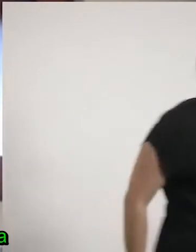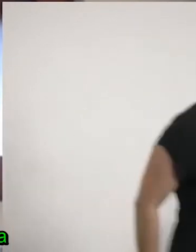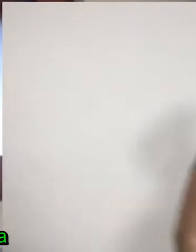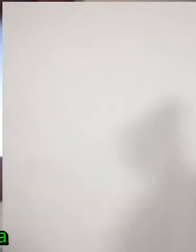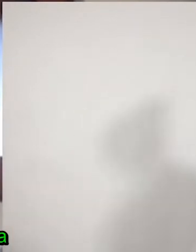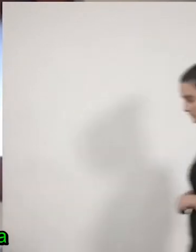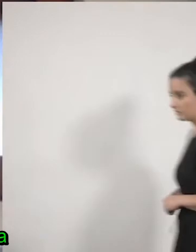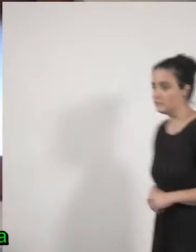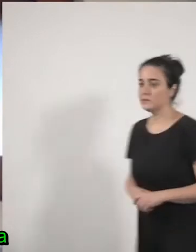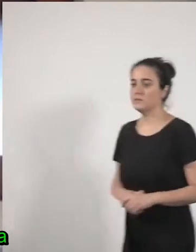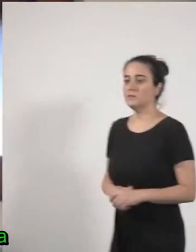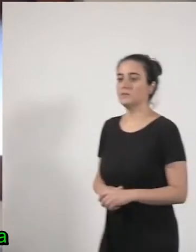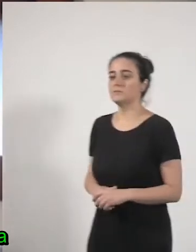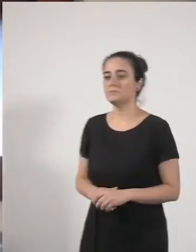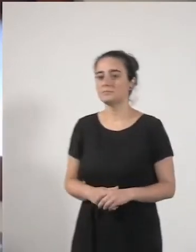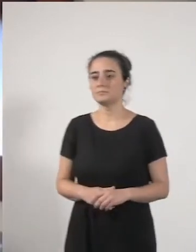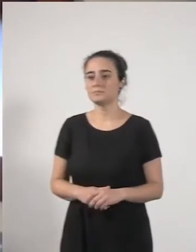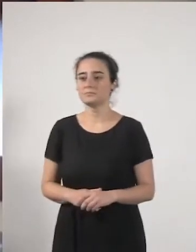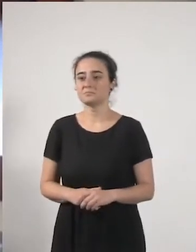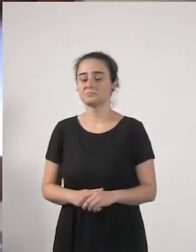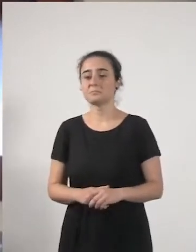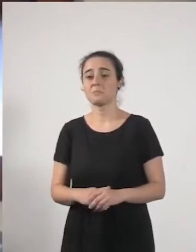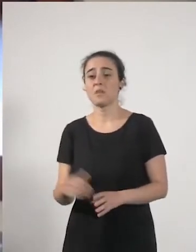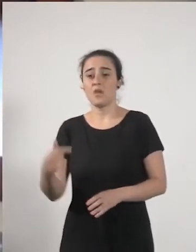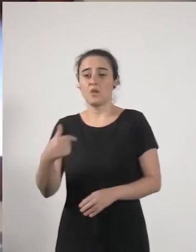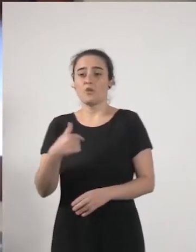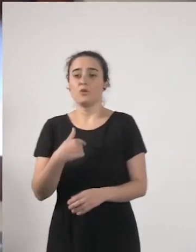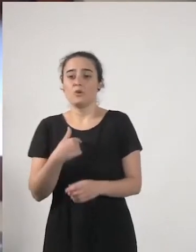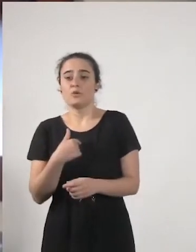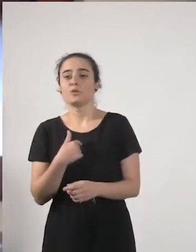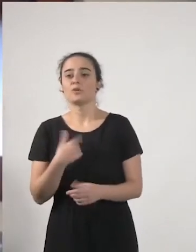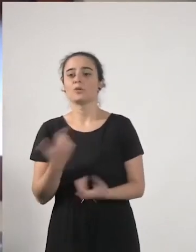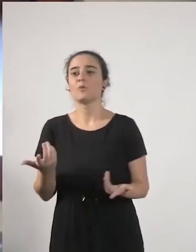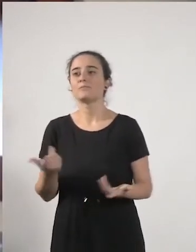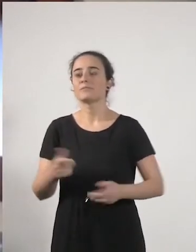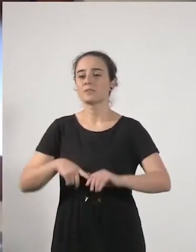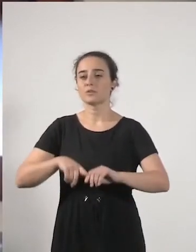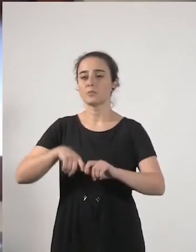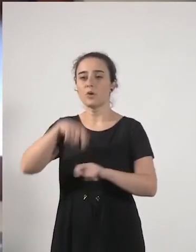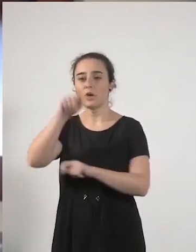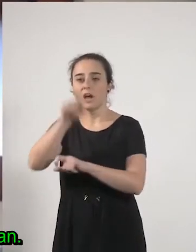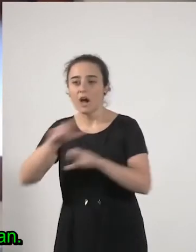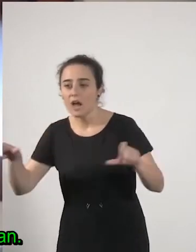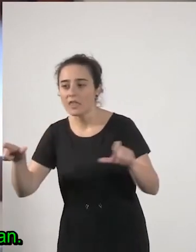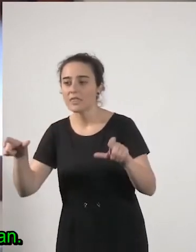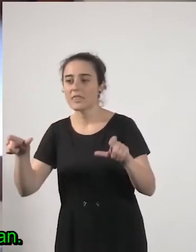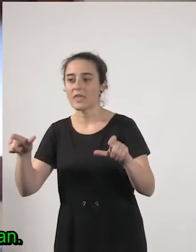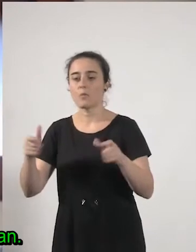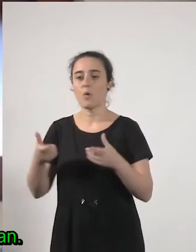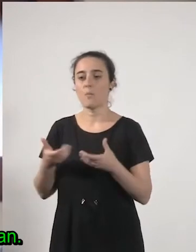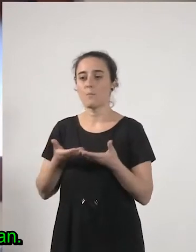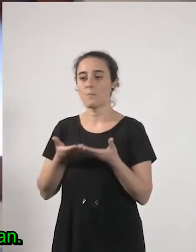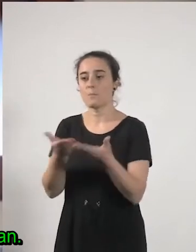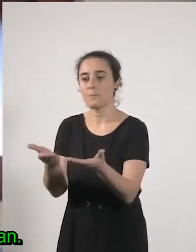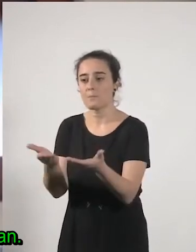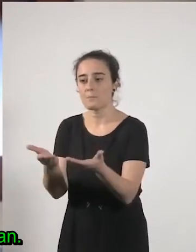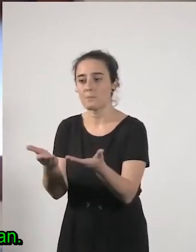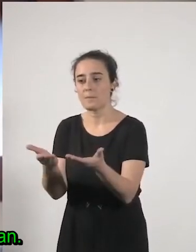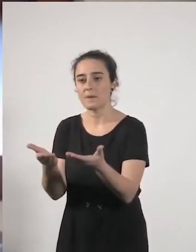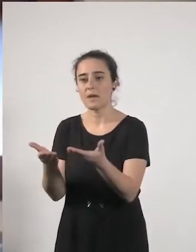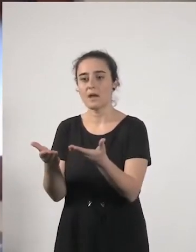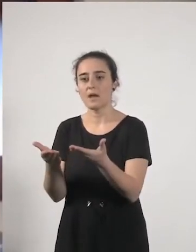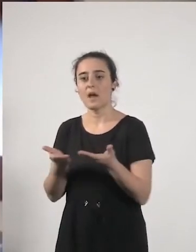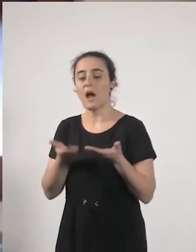a mí tampoco me consuela que haya habido mucha gente que se haya lanzado a la calle ayudar a quienes más lo